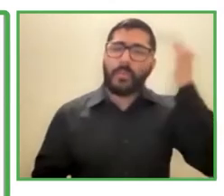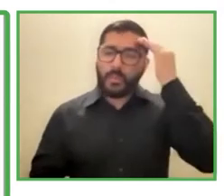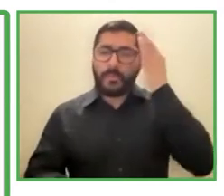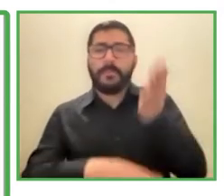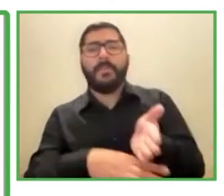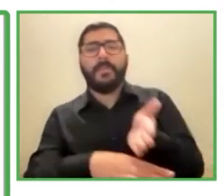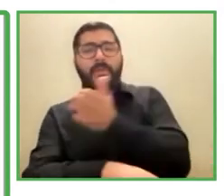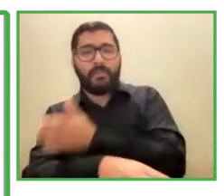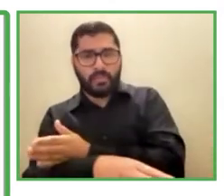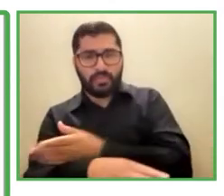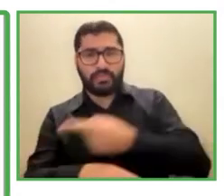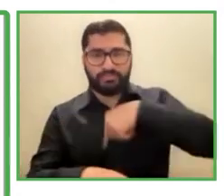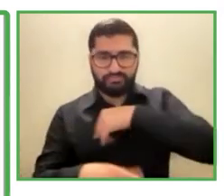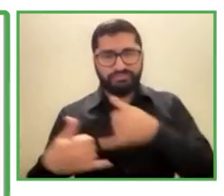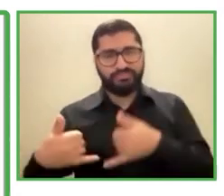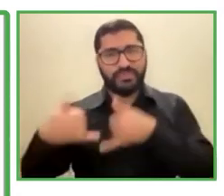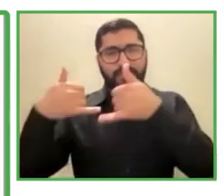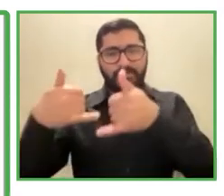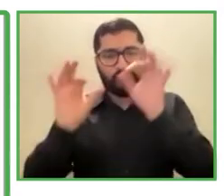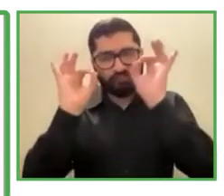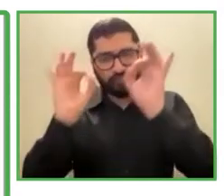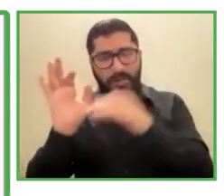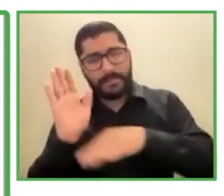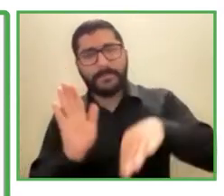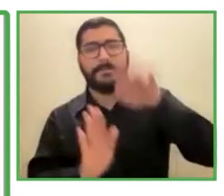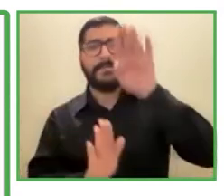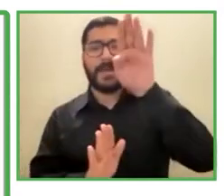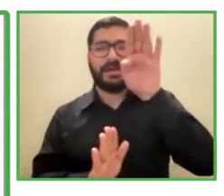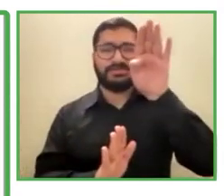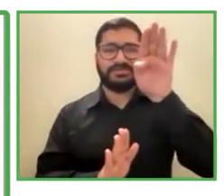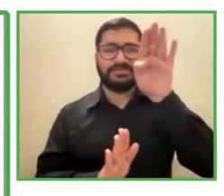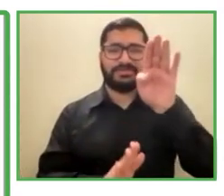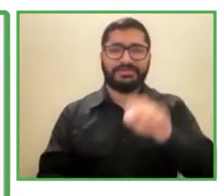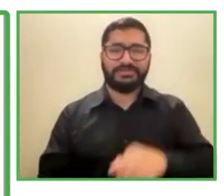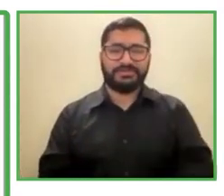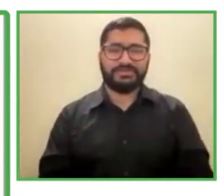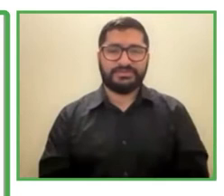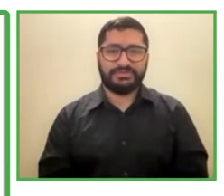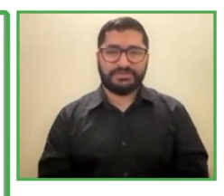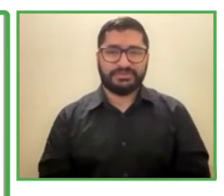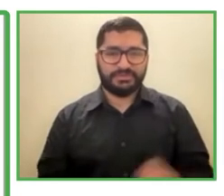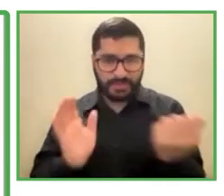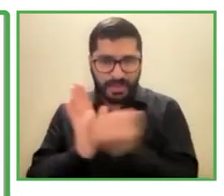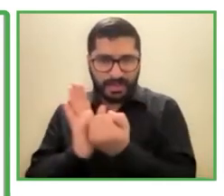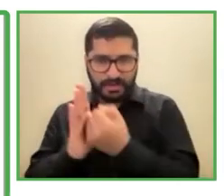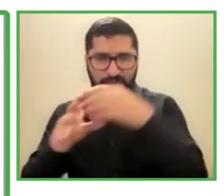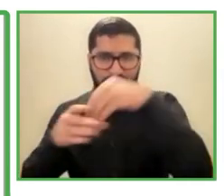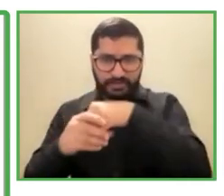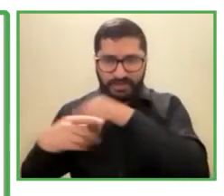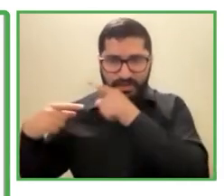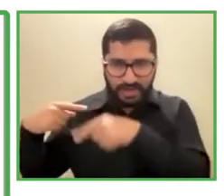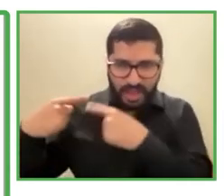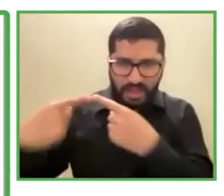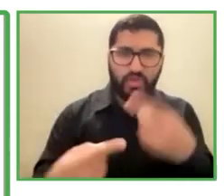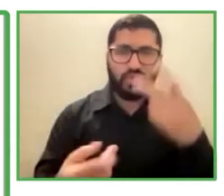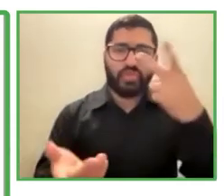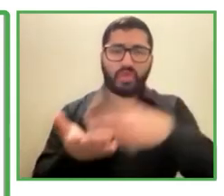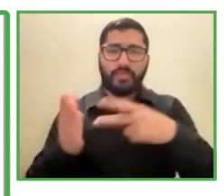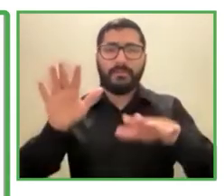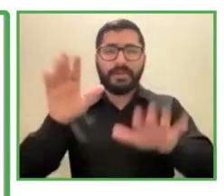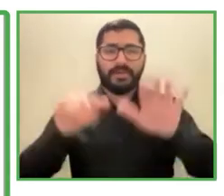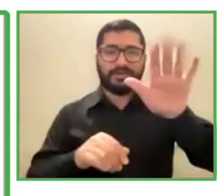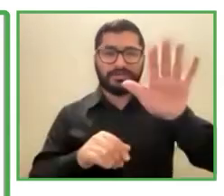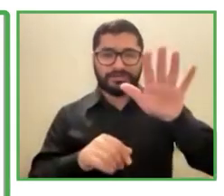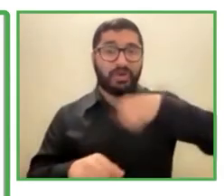certificación que recibimos en el año 2015 y desde entonces hemos estado en el ranking de los mejores del